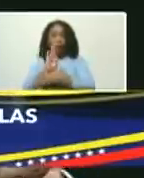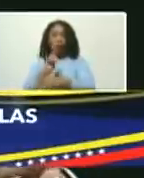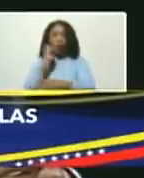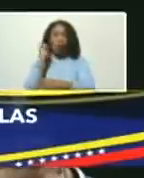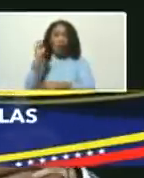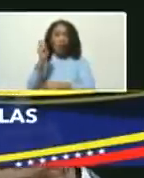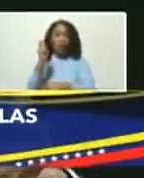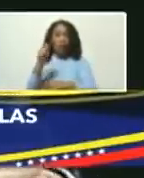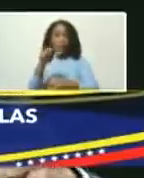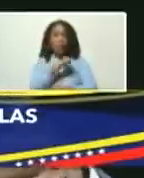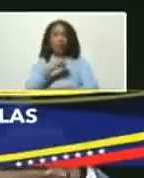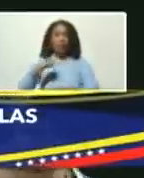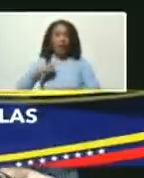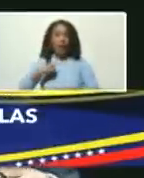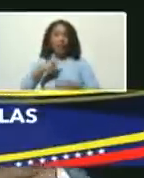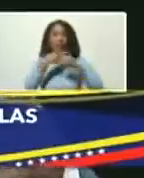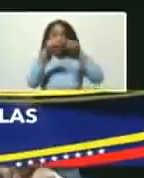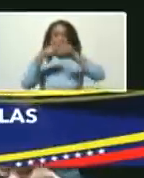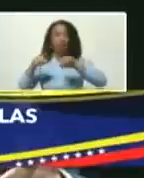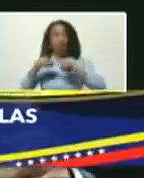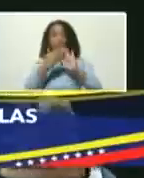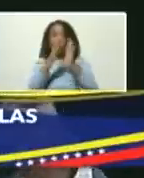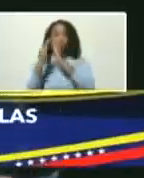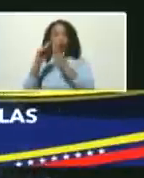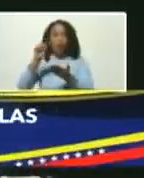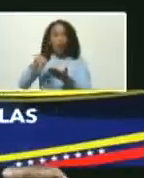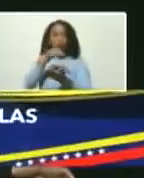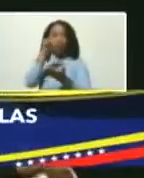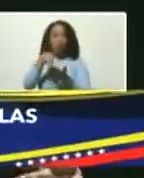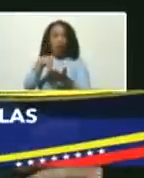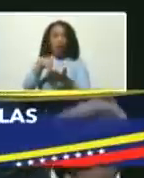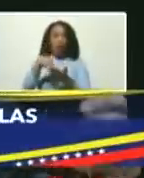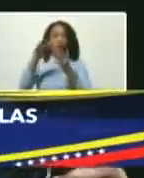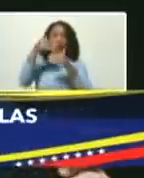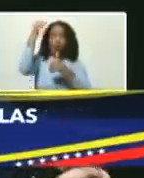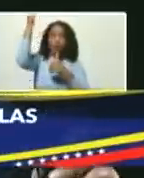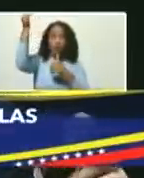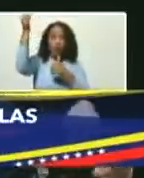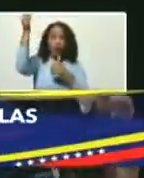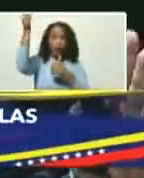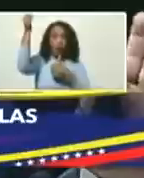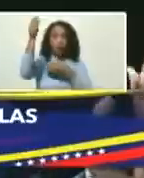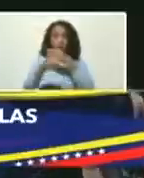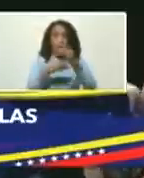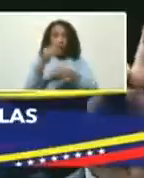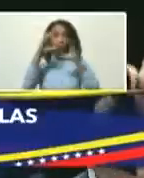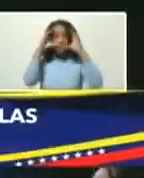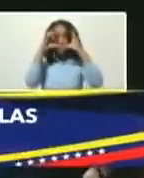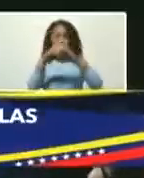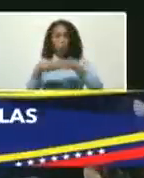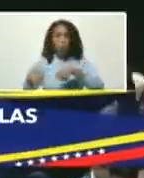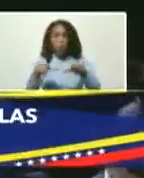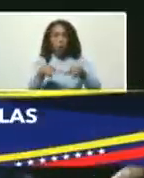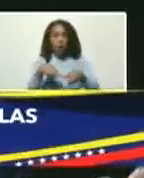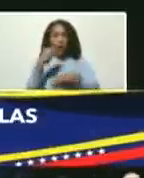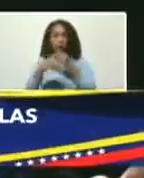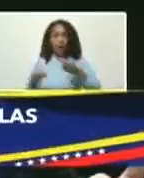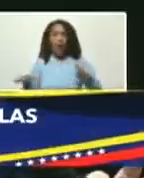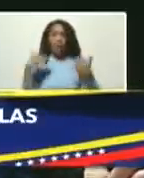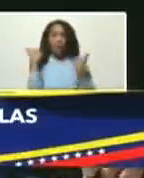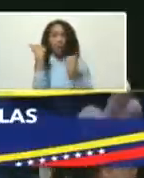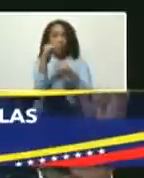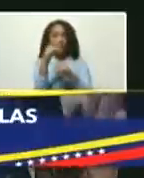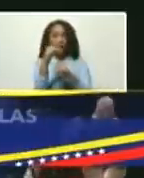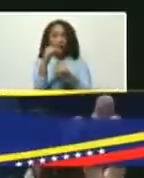privada, mixta, comunal, nacional y extranjera se volque sobre las áreas que se delimiten como